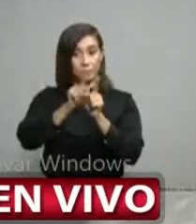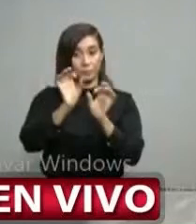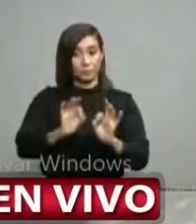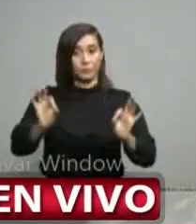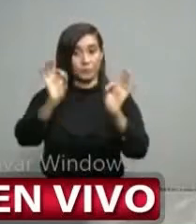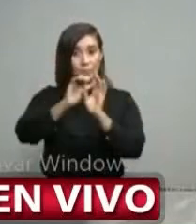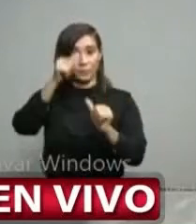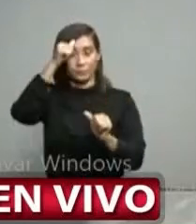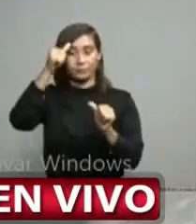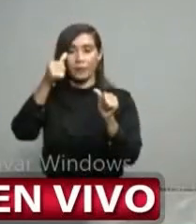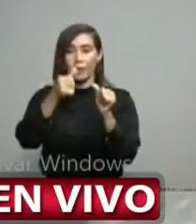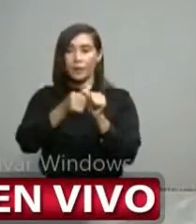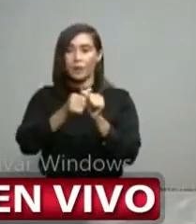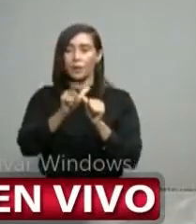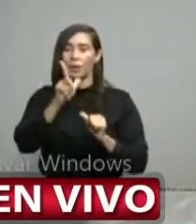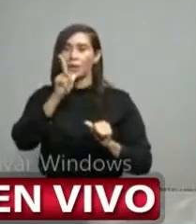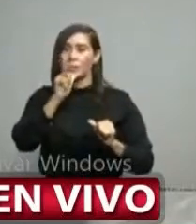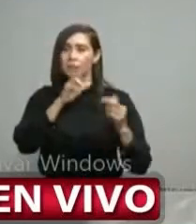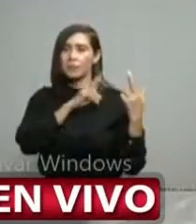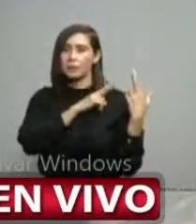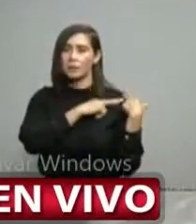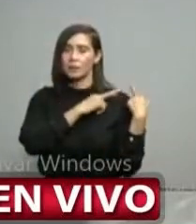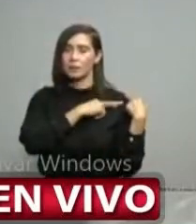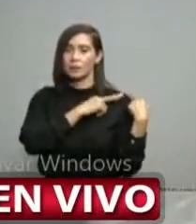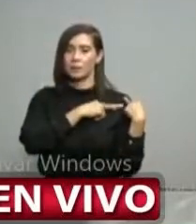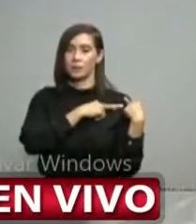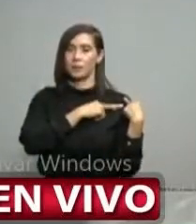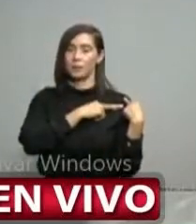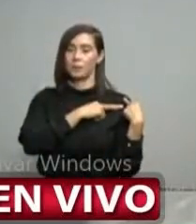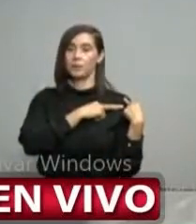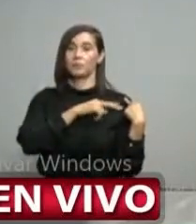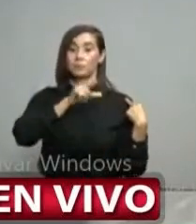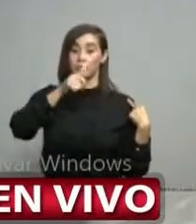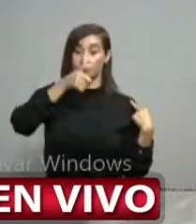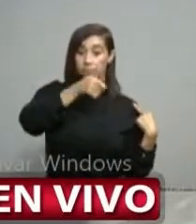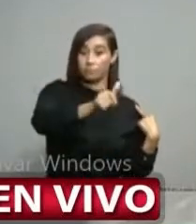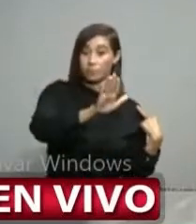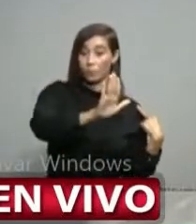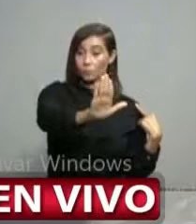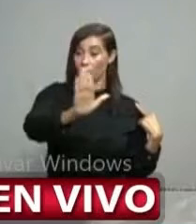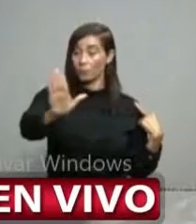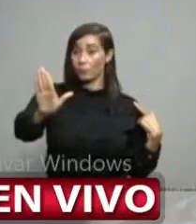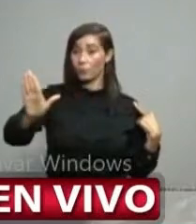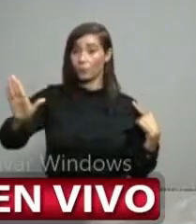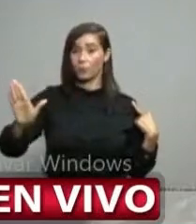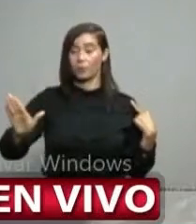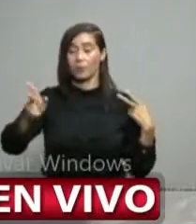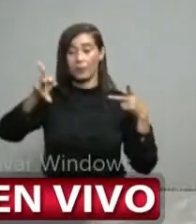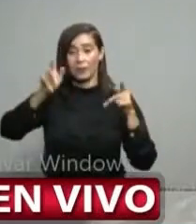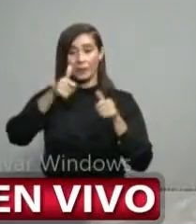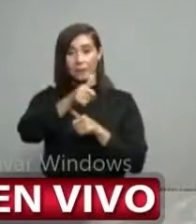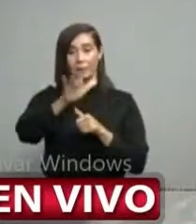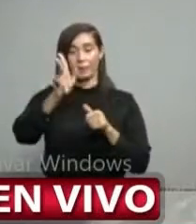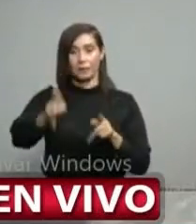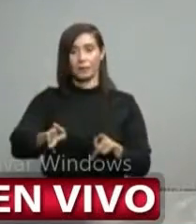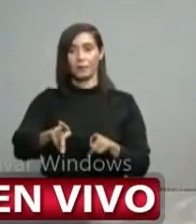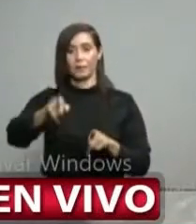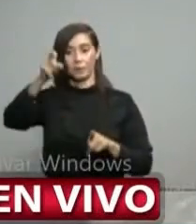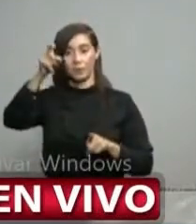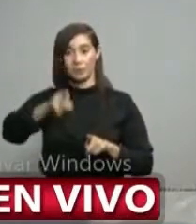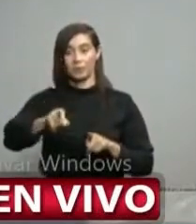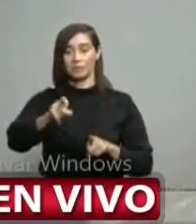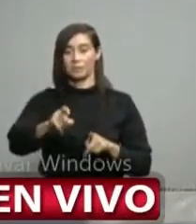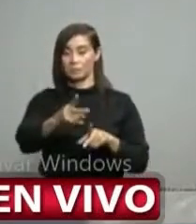la mayor responsabilidad está en nuestra población en acogerse a las